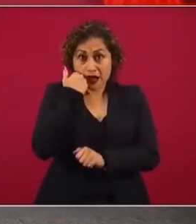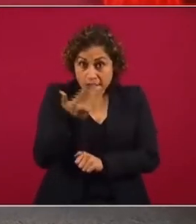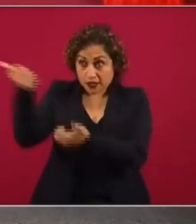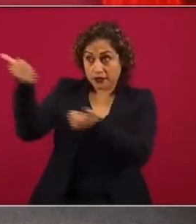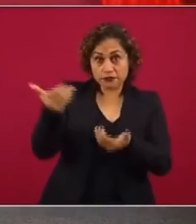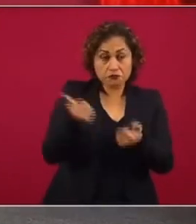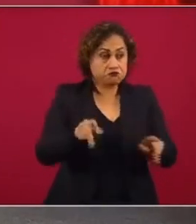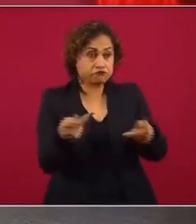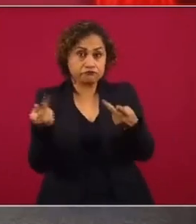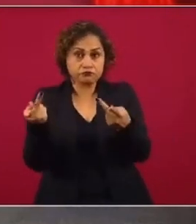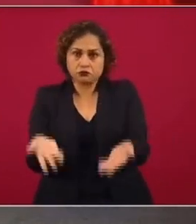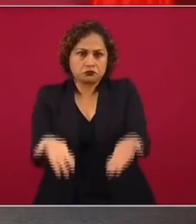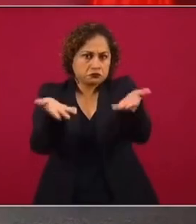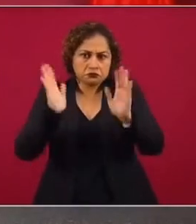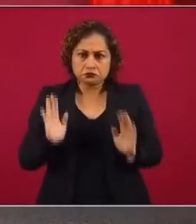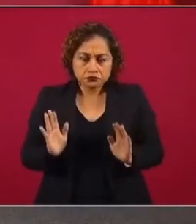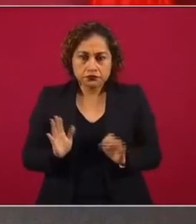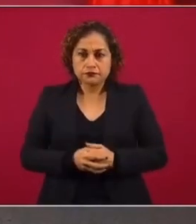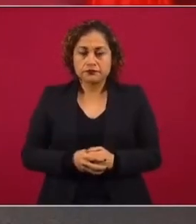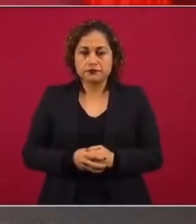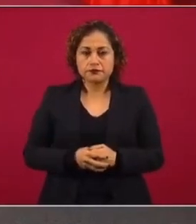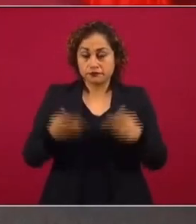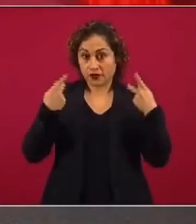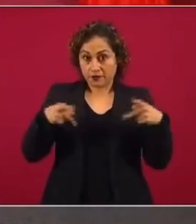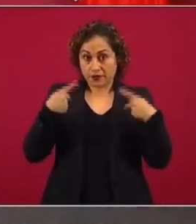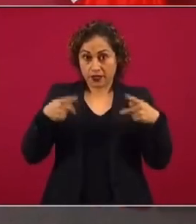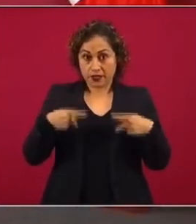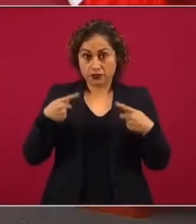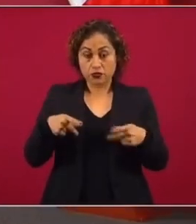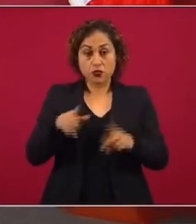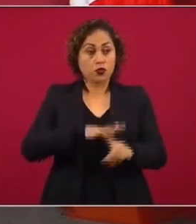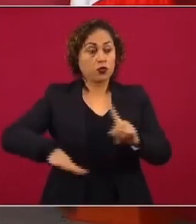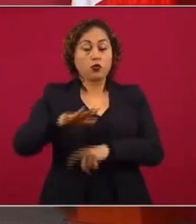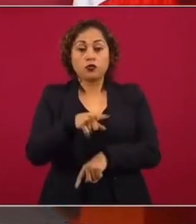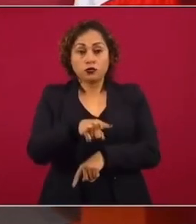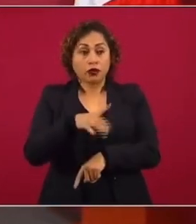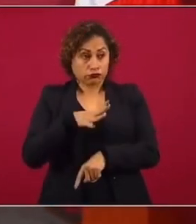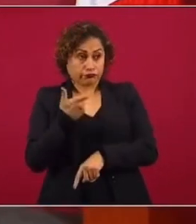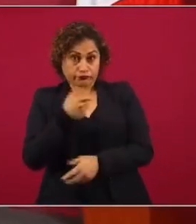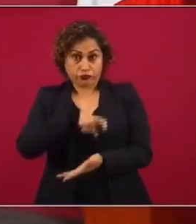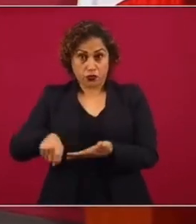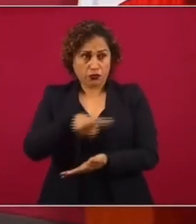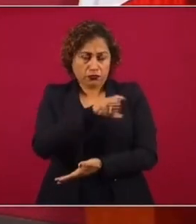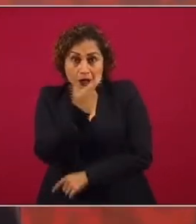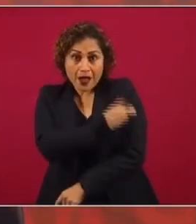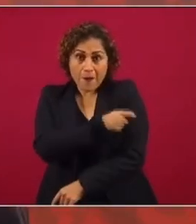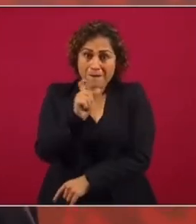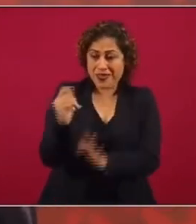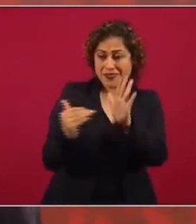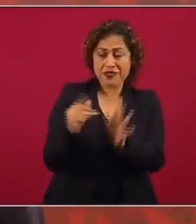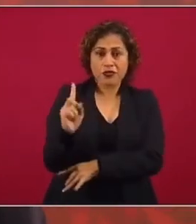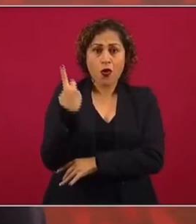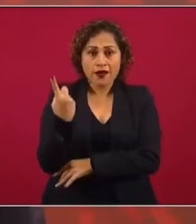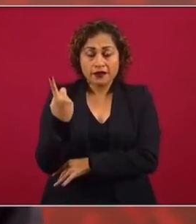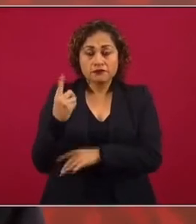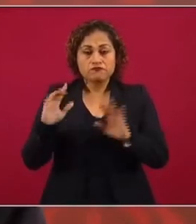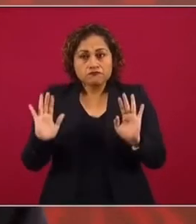para comercializarla. La gente que tenga posibilidad económica de hacerlo, lo puede hacer. Entonces,